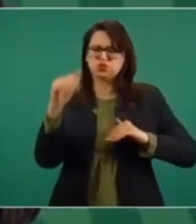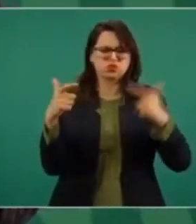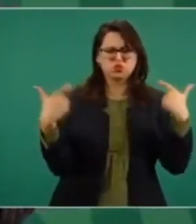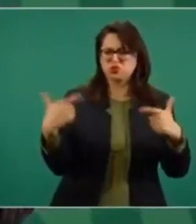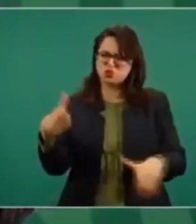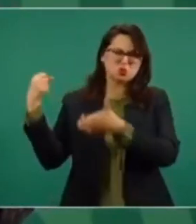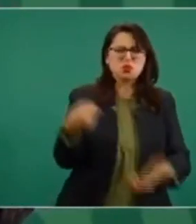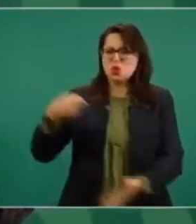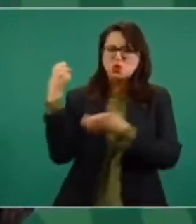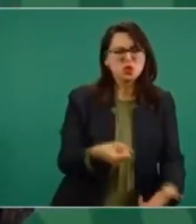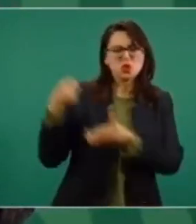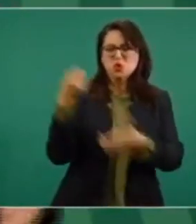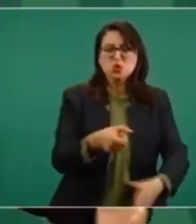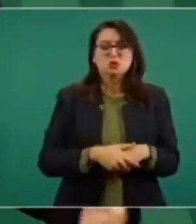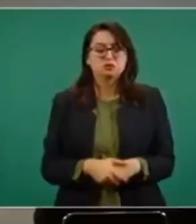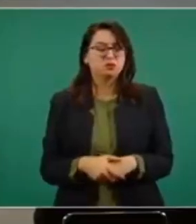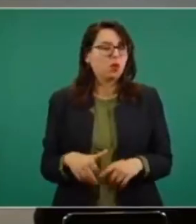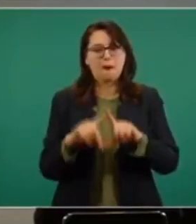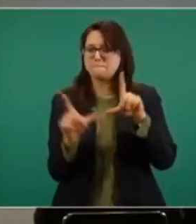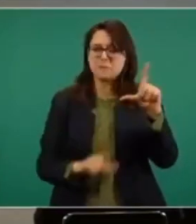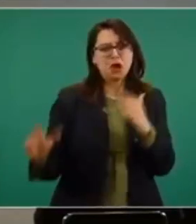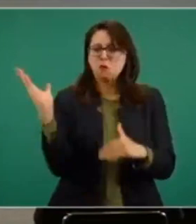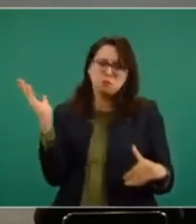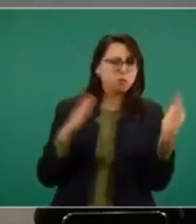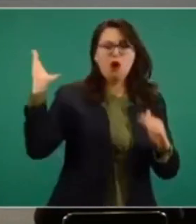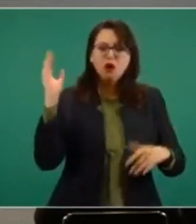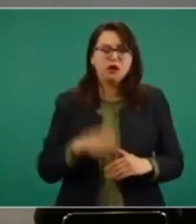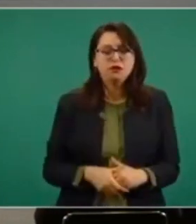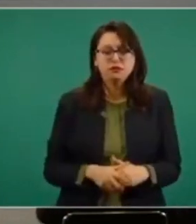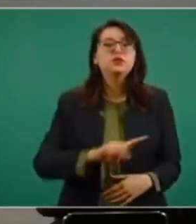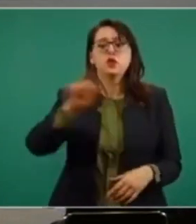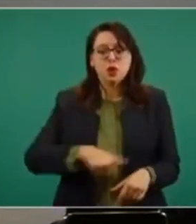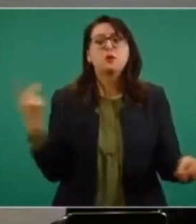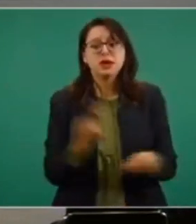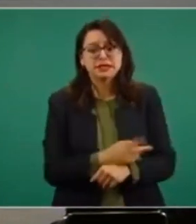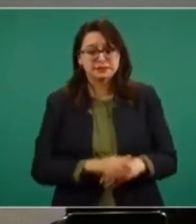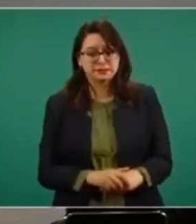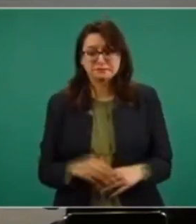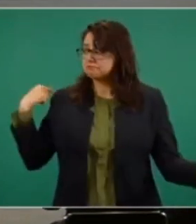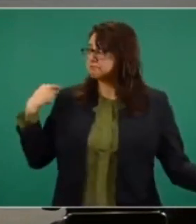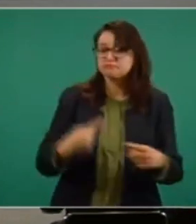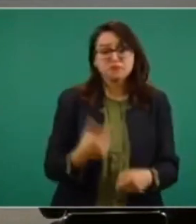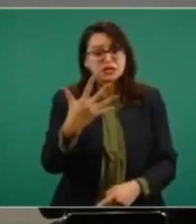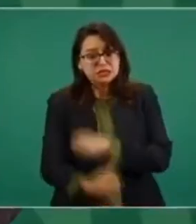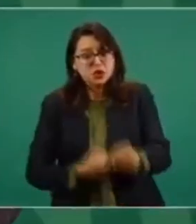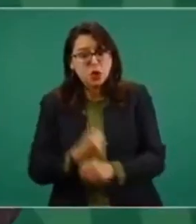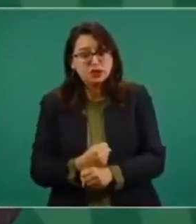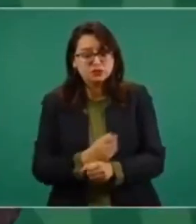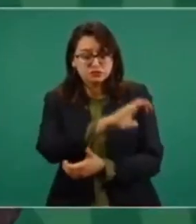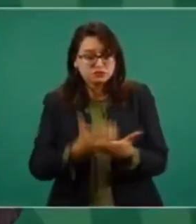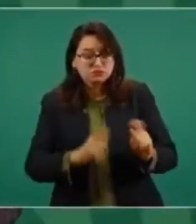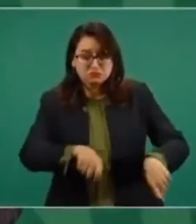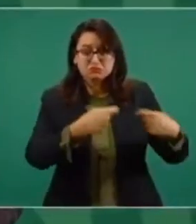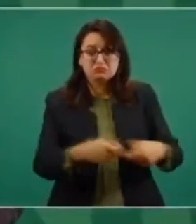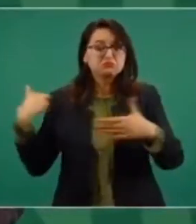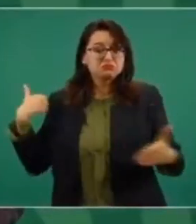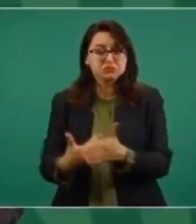a raudales y que nos iba a ir muy bien. ¿Qué sucedió? ya llevan cinco años de esos convenios,